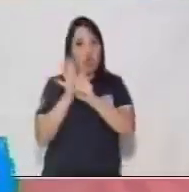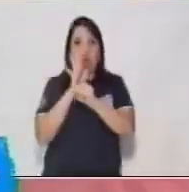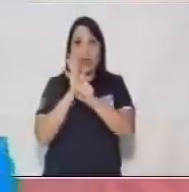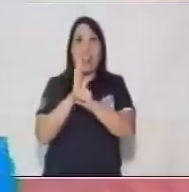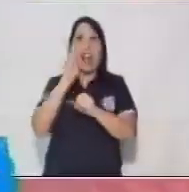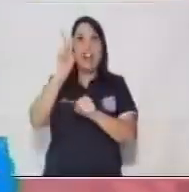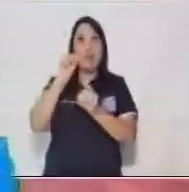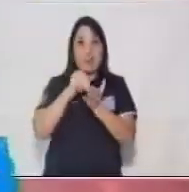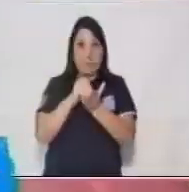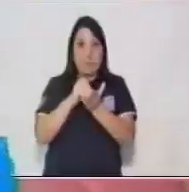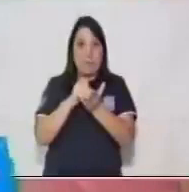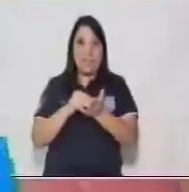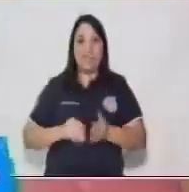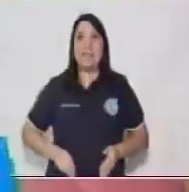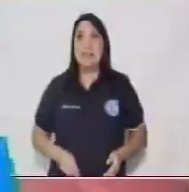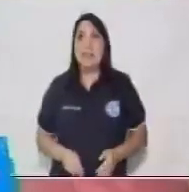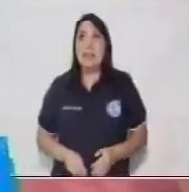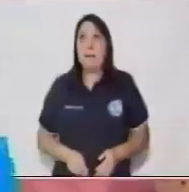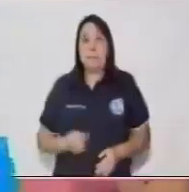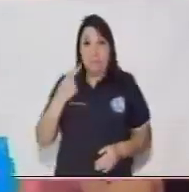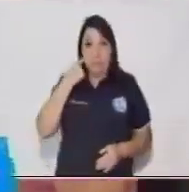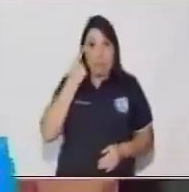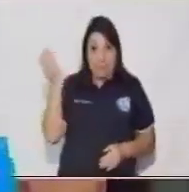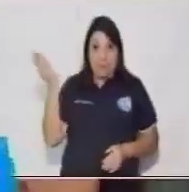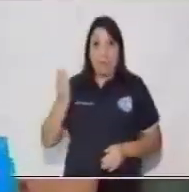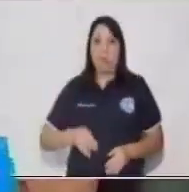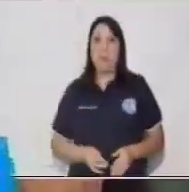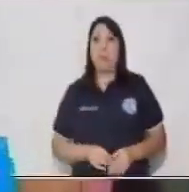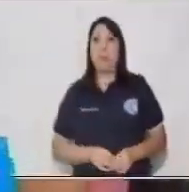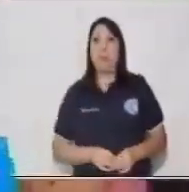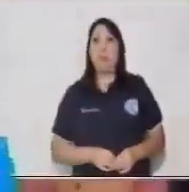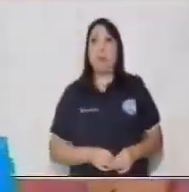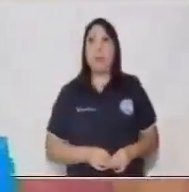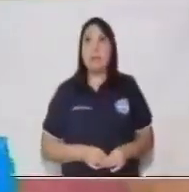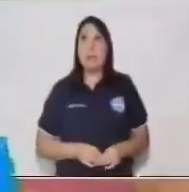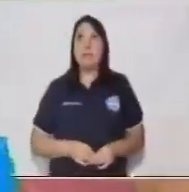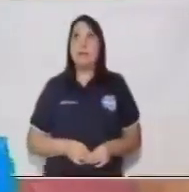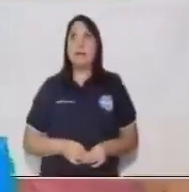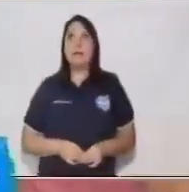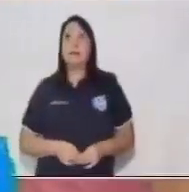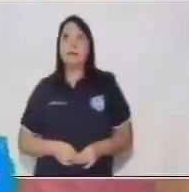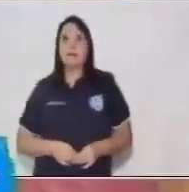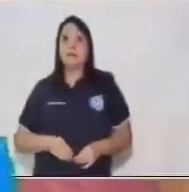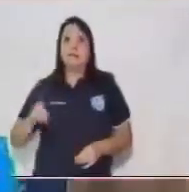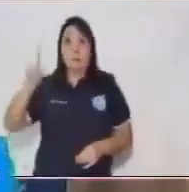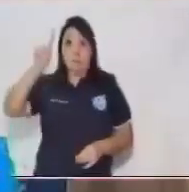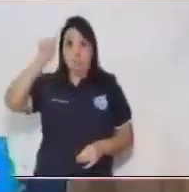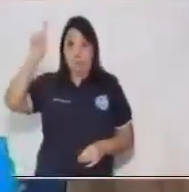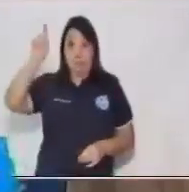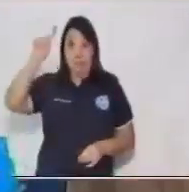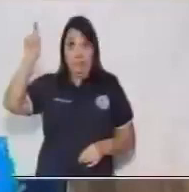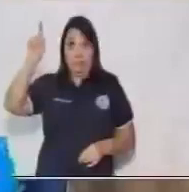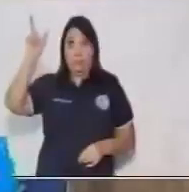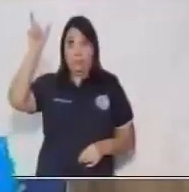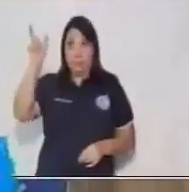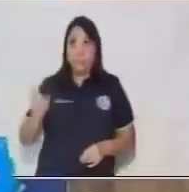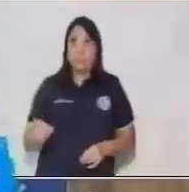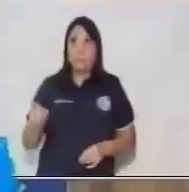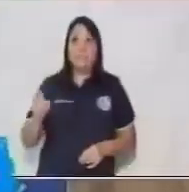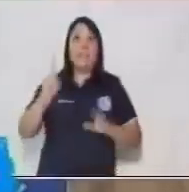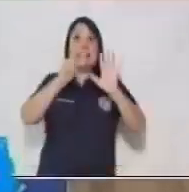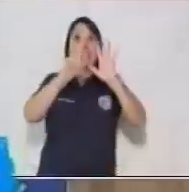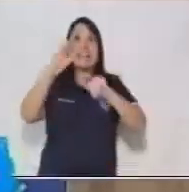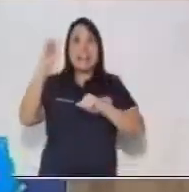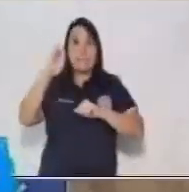gastos. Veamos. Aquí, en la primera parte, dice que tenemos